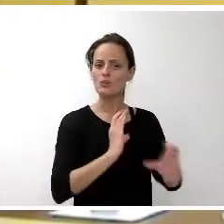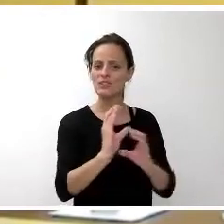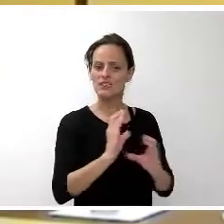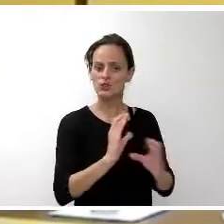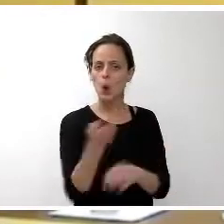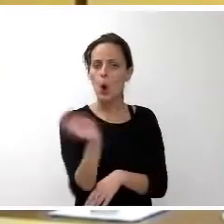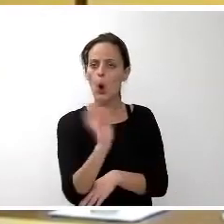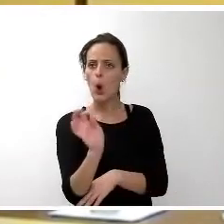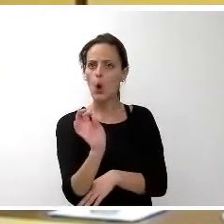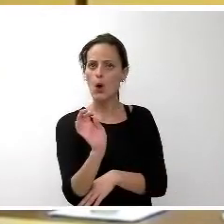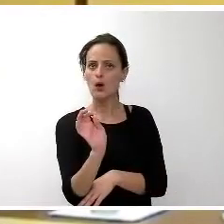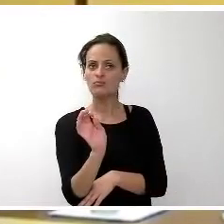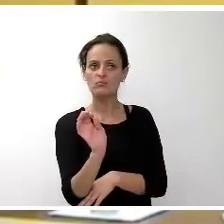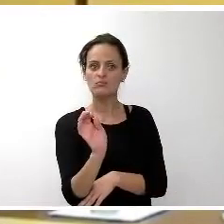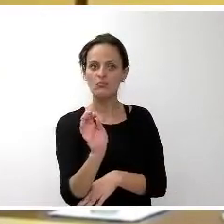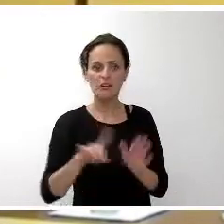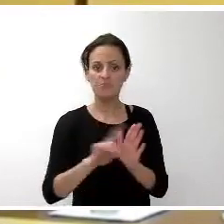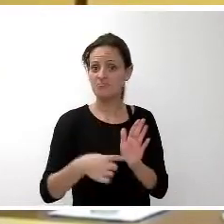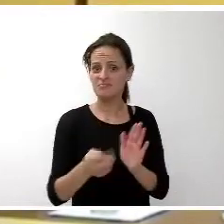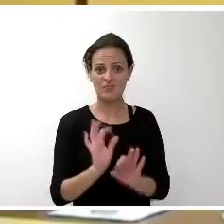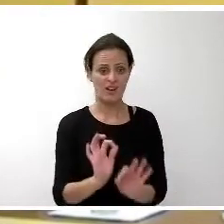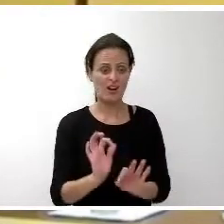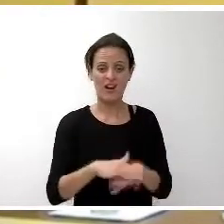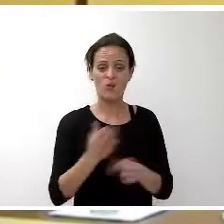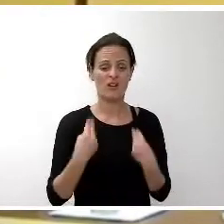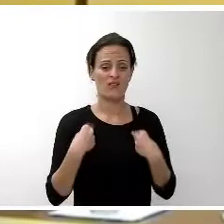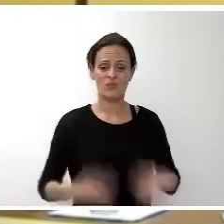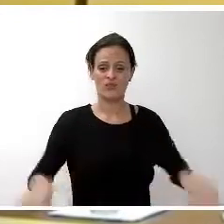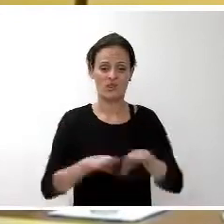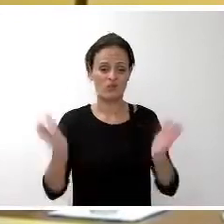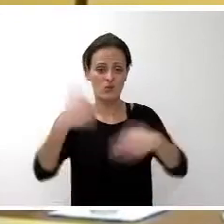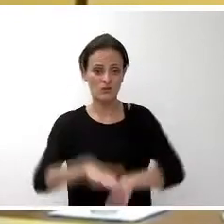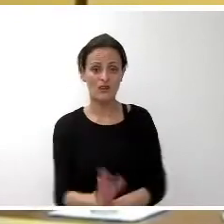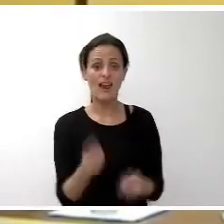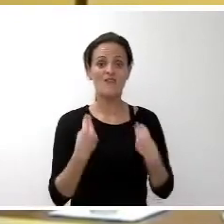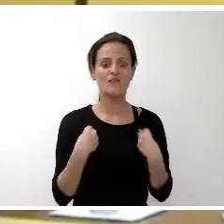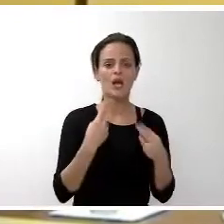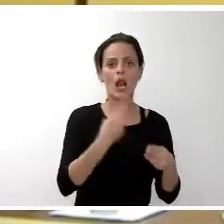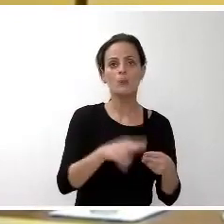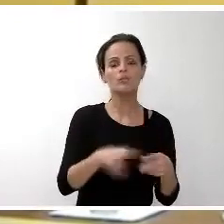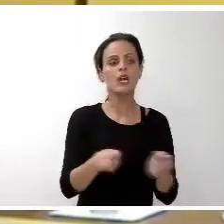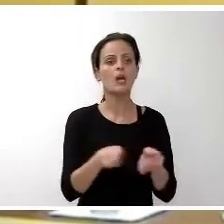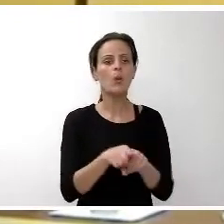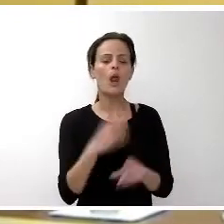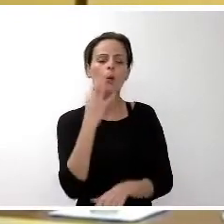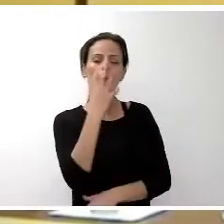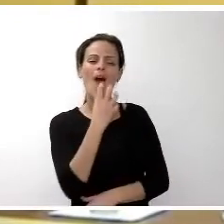una vida igualitaria. La vida y la política, Paula, no es como los cuentos.